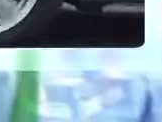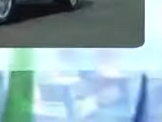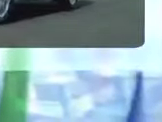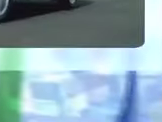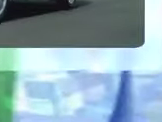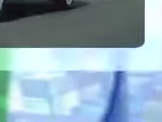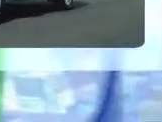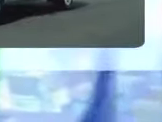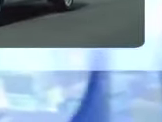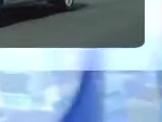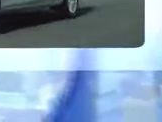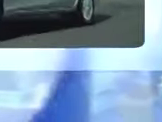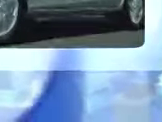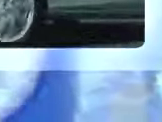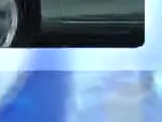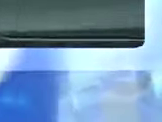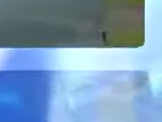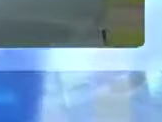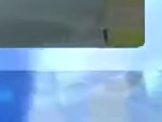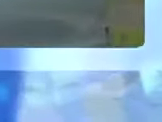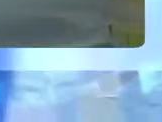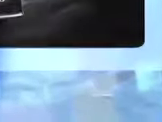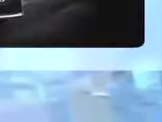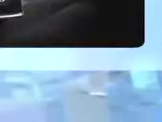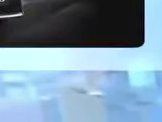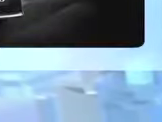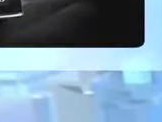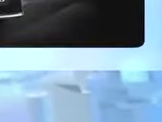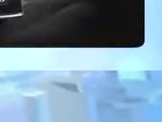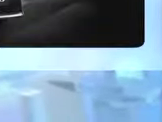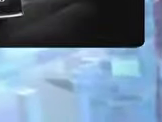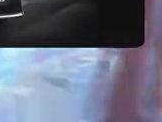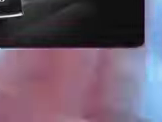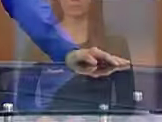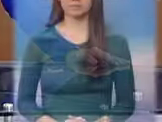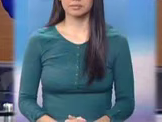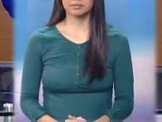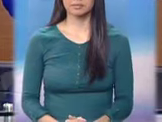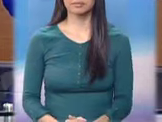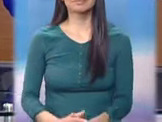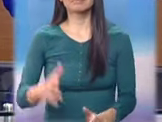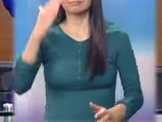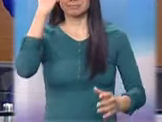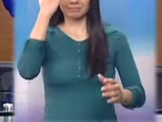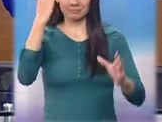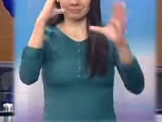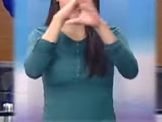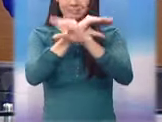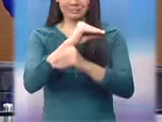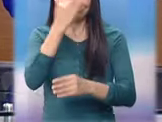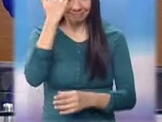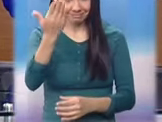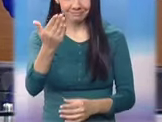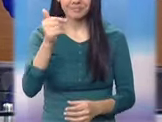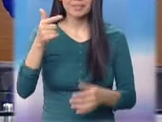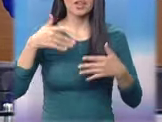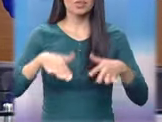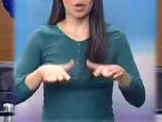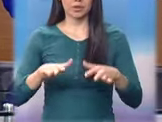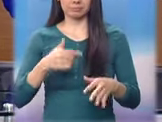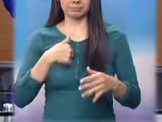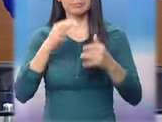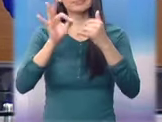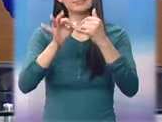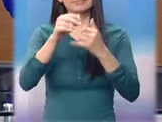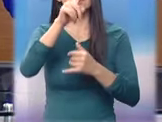Nuevo Yaris, totalmente irreconocible. Encuéntralo en Cofiños Tal. Hola, ¿qué tal? Soy Gloria Chang y con Doris Parada